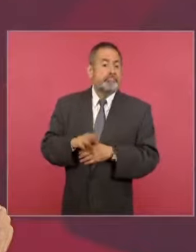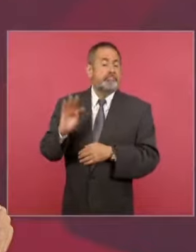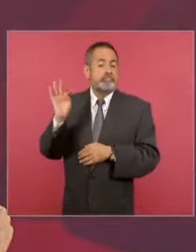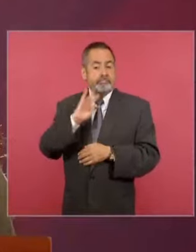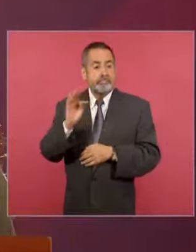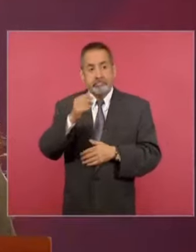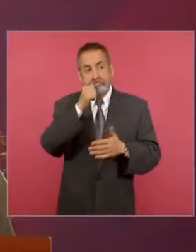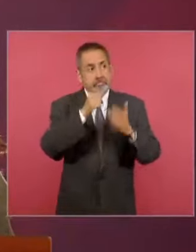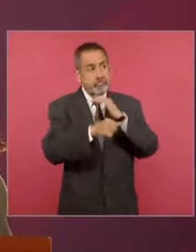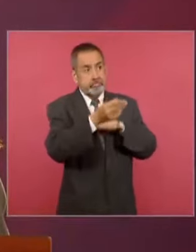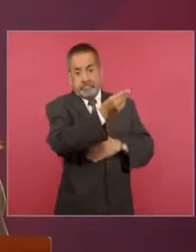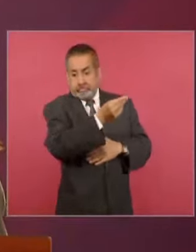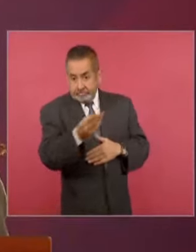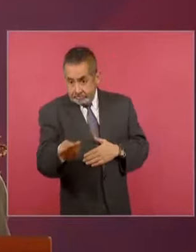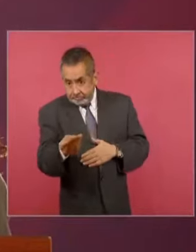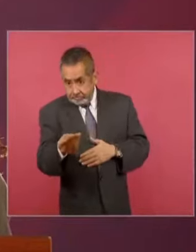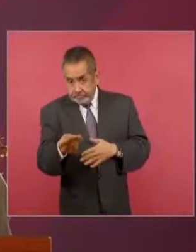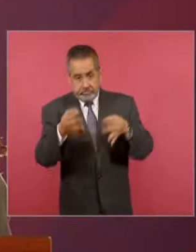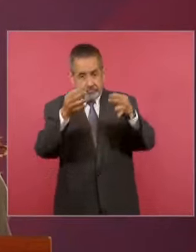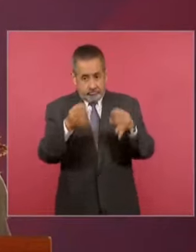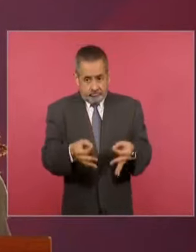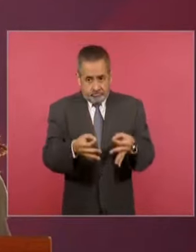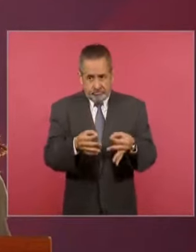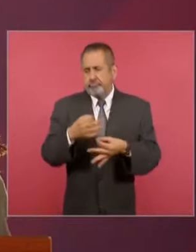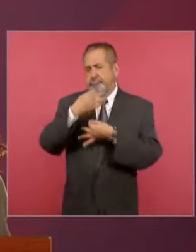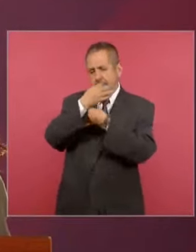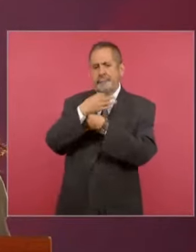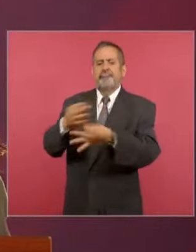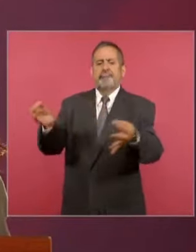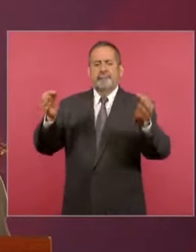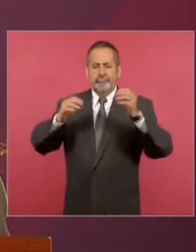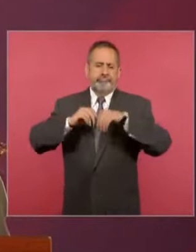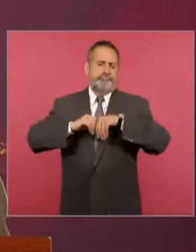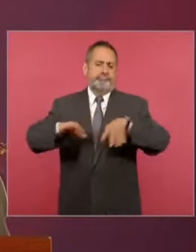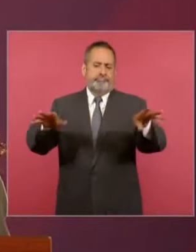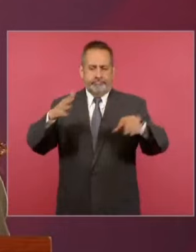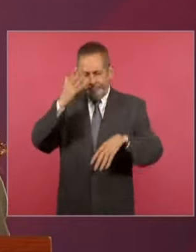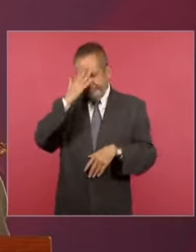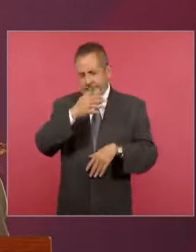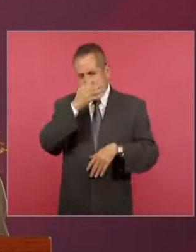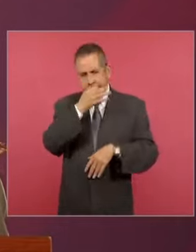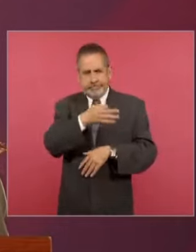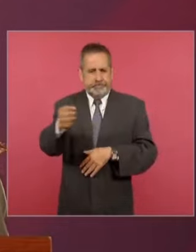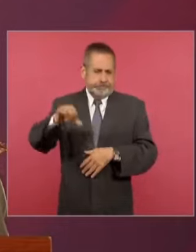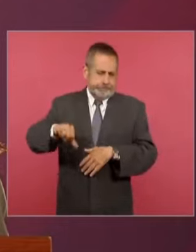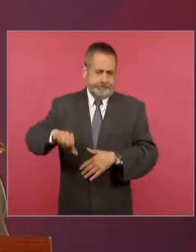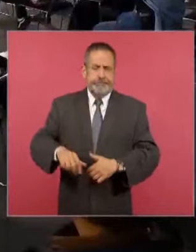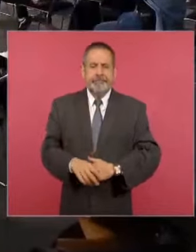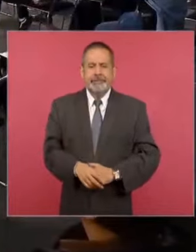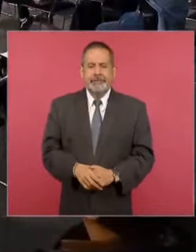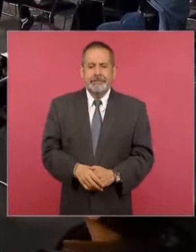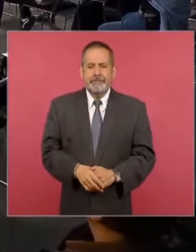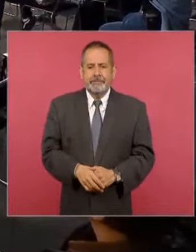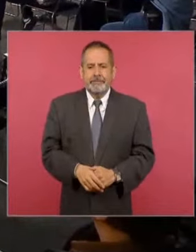este anuncio oficial, pues lo haremos saber en esta conferencia.